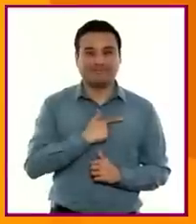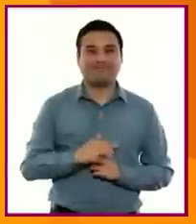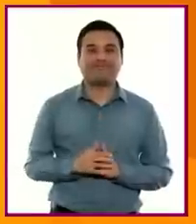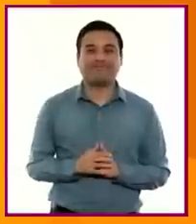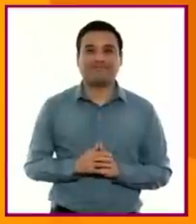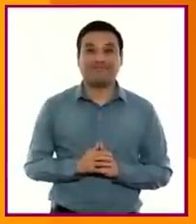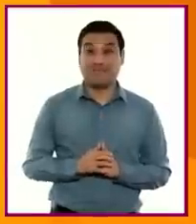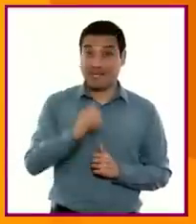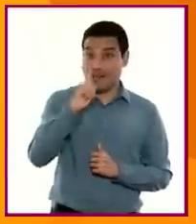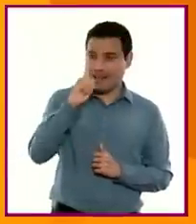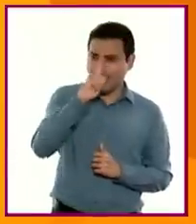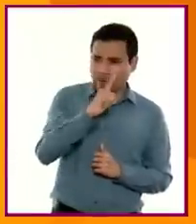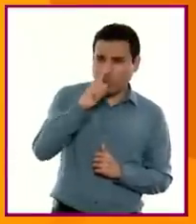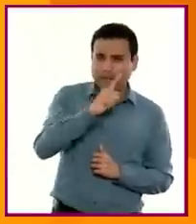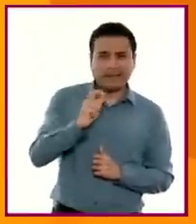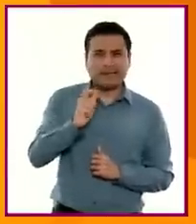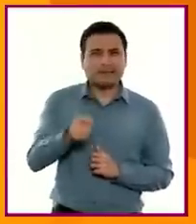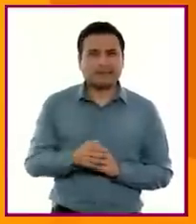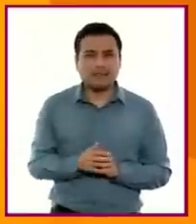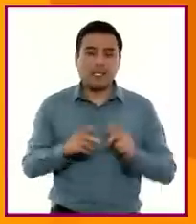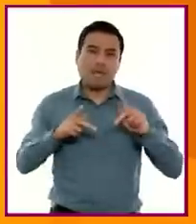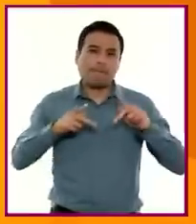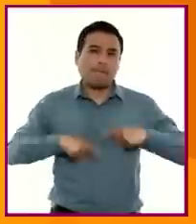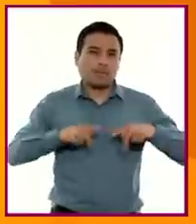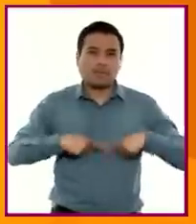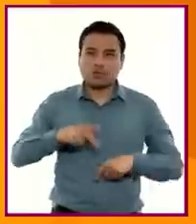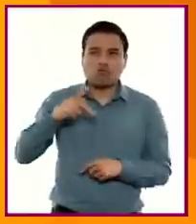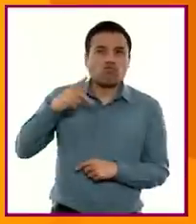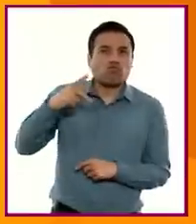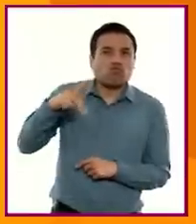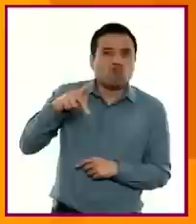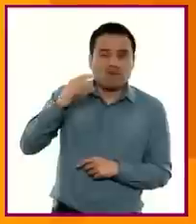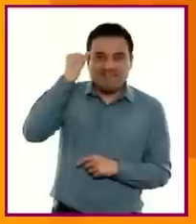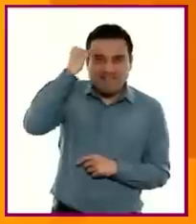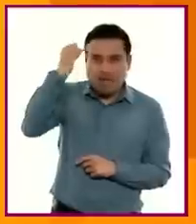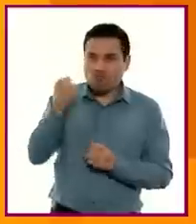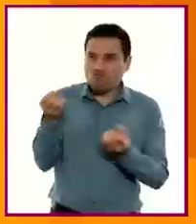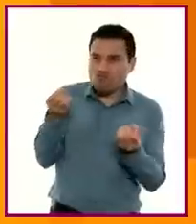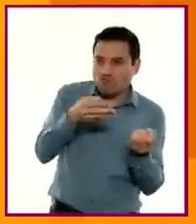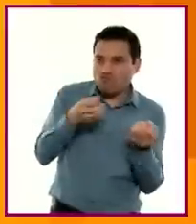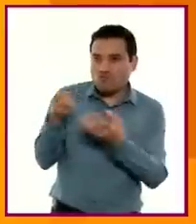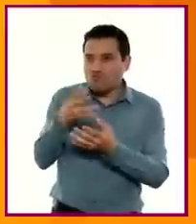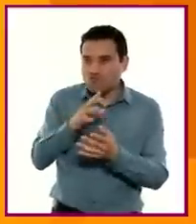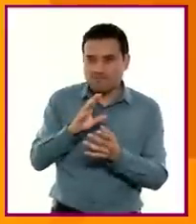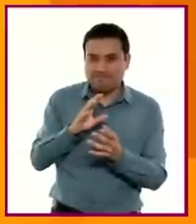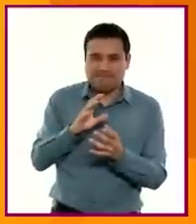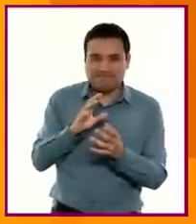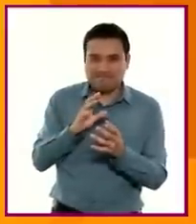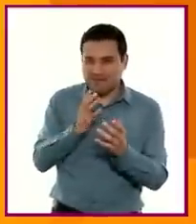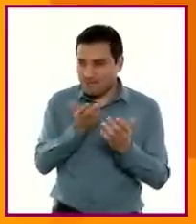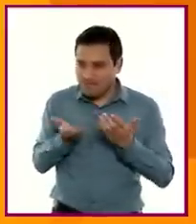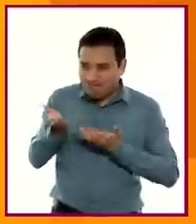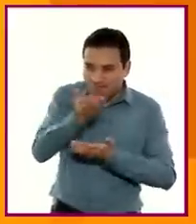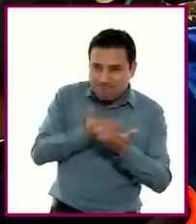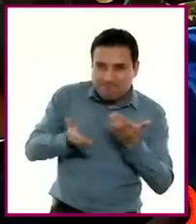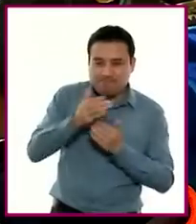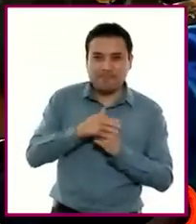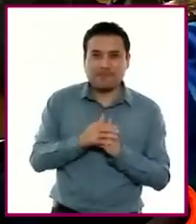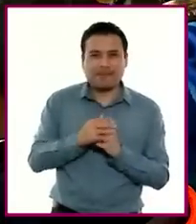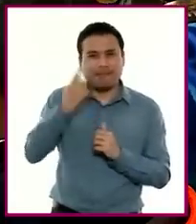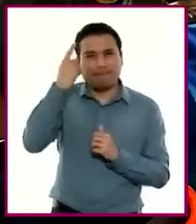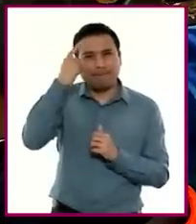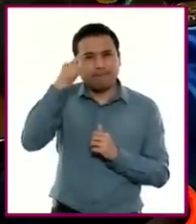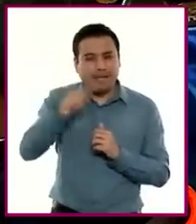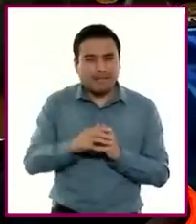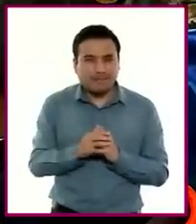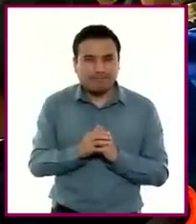lenguajes son construcciones sociales dinámicas que favorecen el desarrollo cognitivo, emocional y valoral de las personas y que